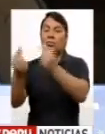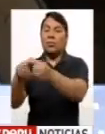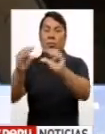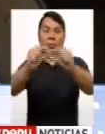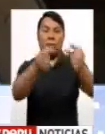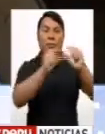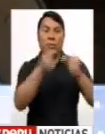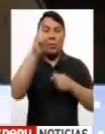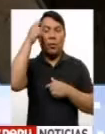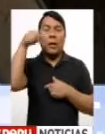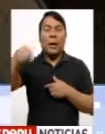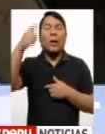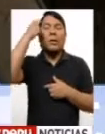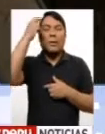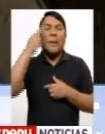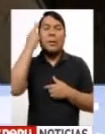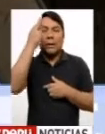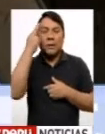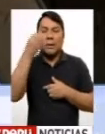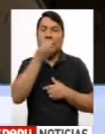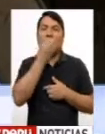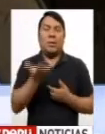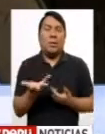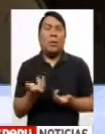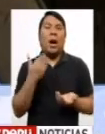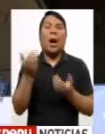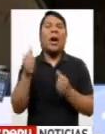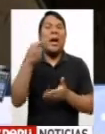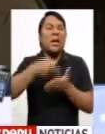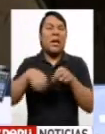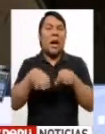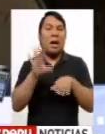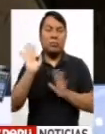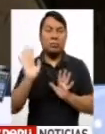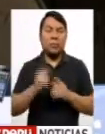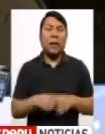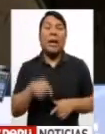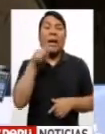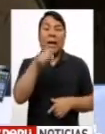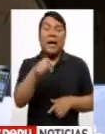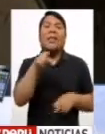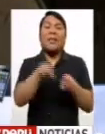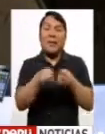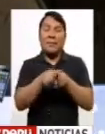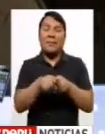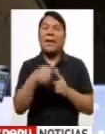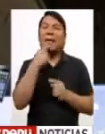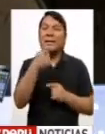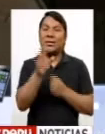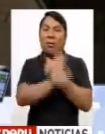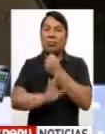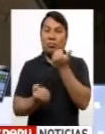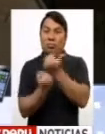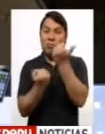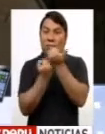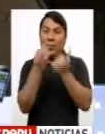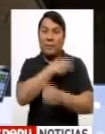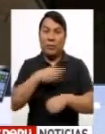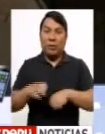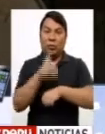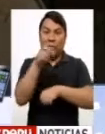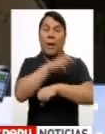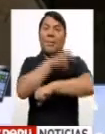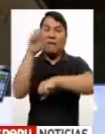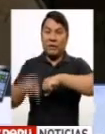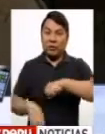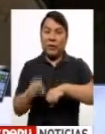actúen en relación a ello. Sí, también le está dando su respaldo a Jaime Saavedra como profesional y como ministro de Educación.